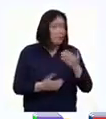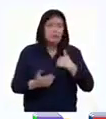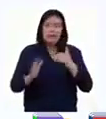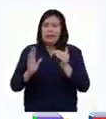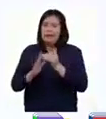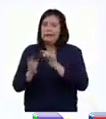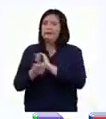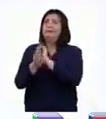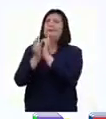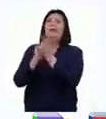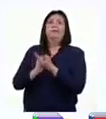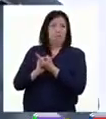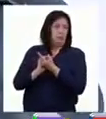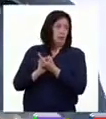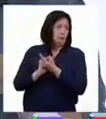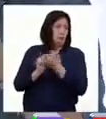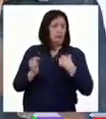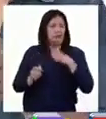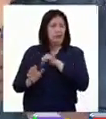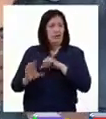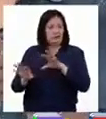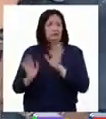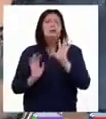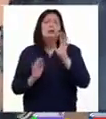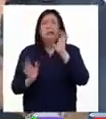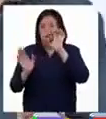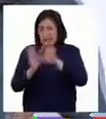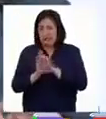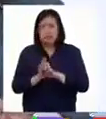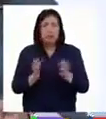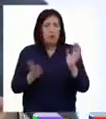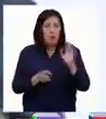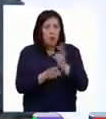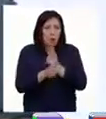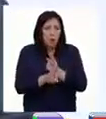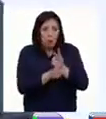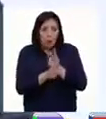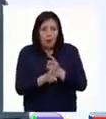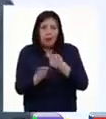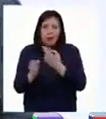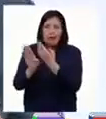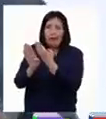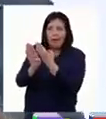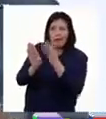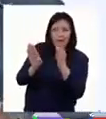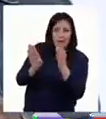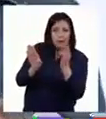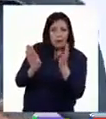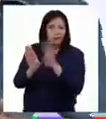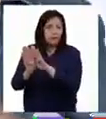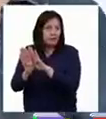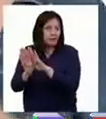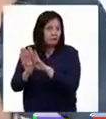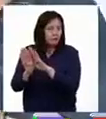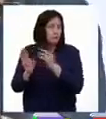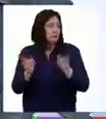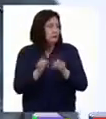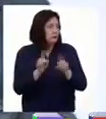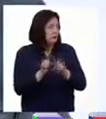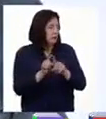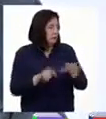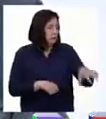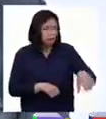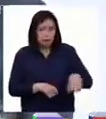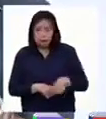hemos cambiado nuestra manera de actuar. Por ejemplo, tenemos más cuidado al momento de abrir o cerrar la puerta y también al momento de